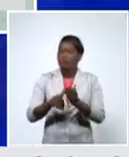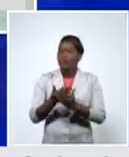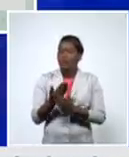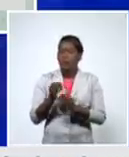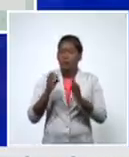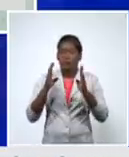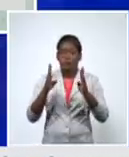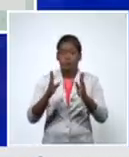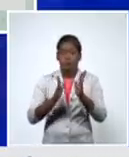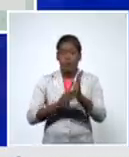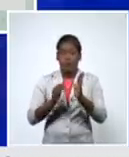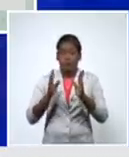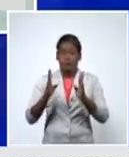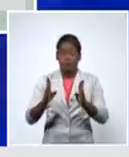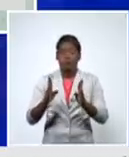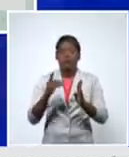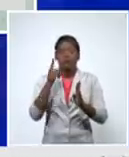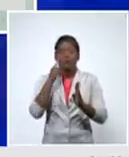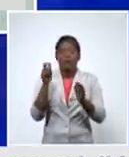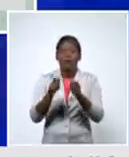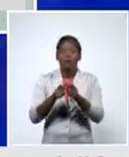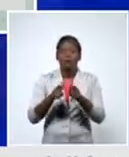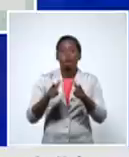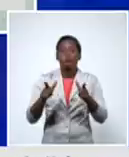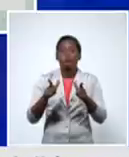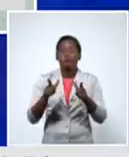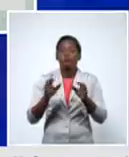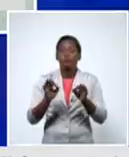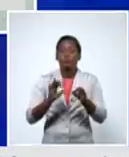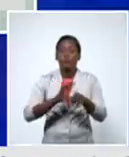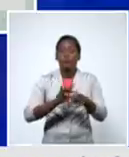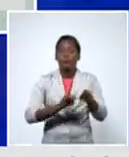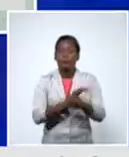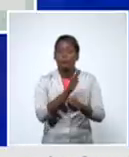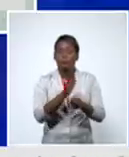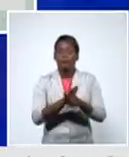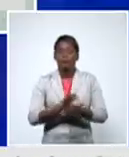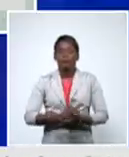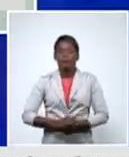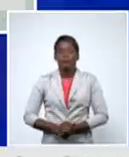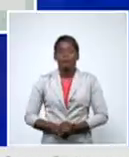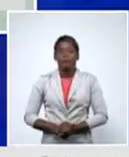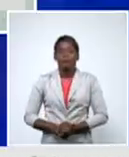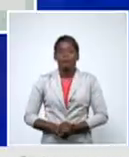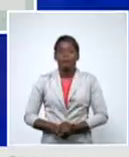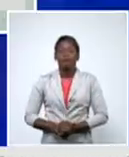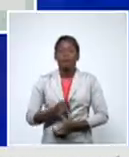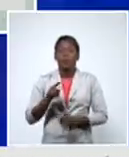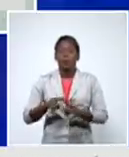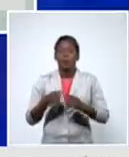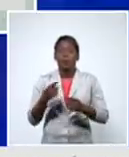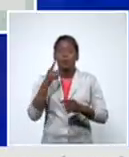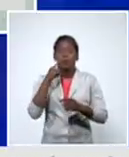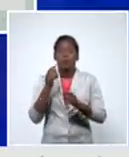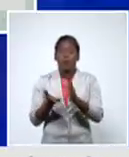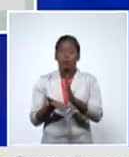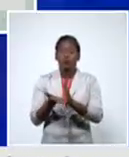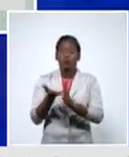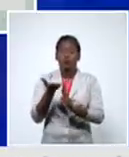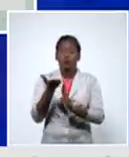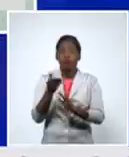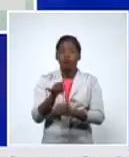que realmente es una cifra muy elevada de casos y además elevado el número de fallecidos